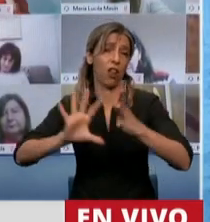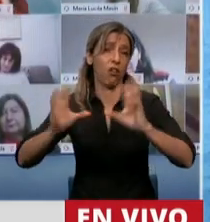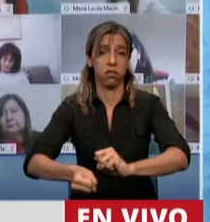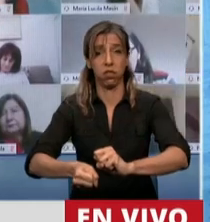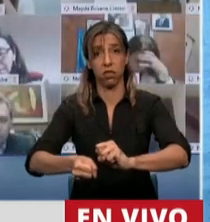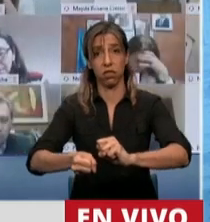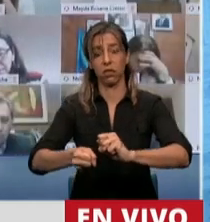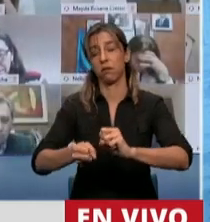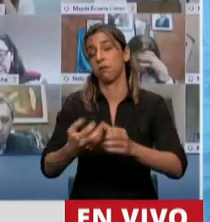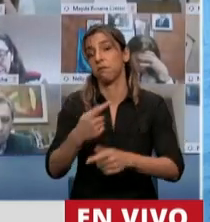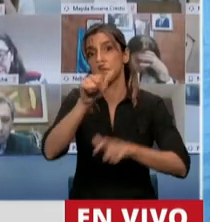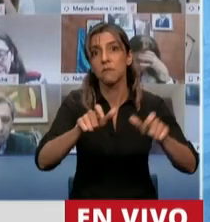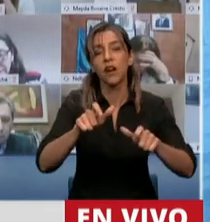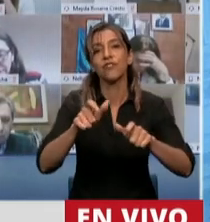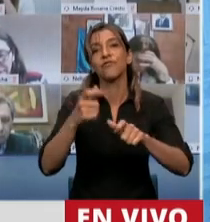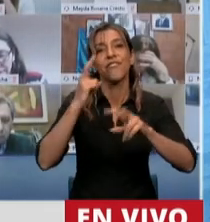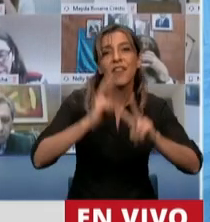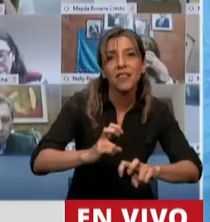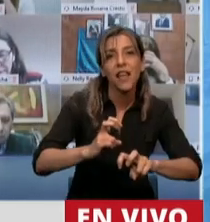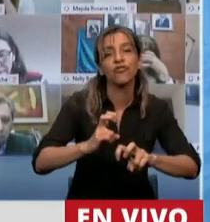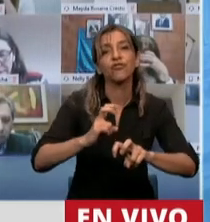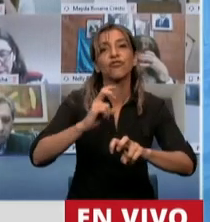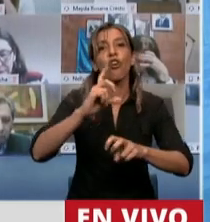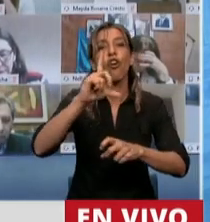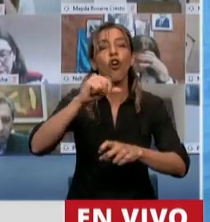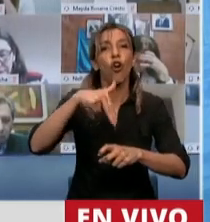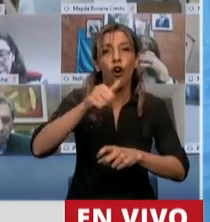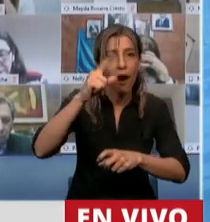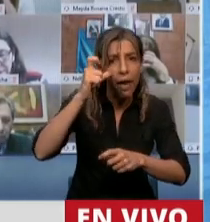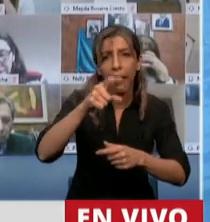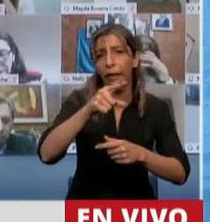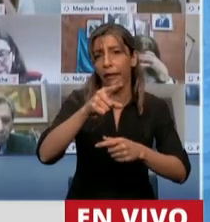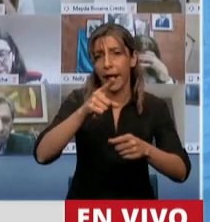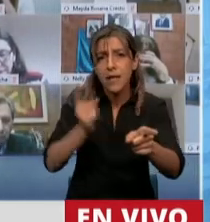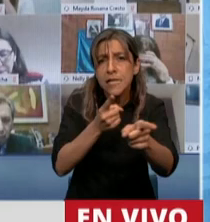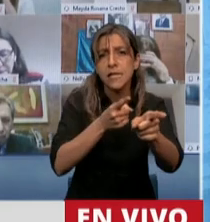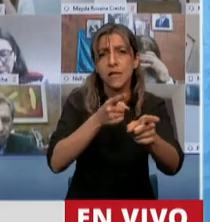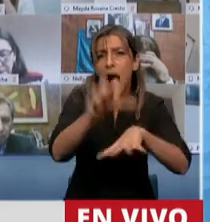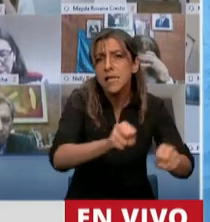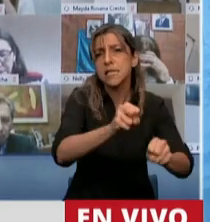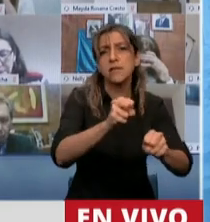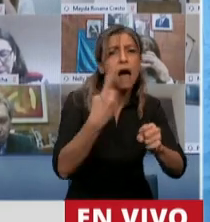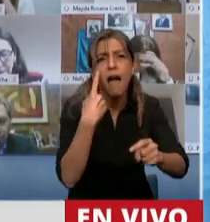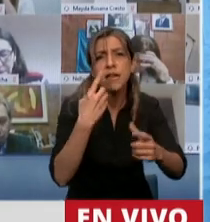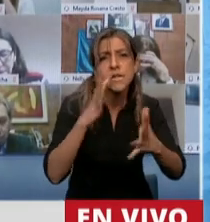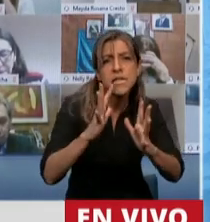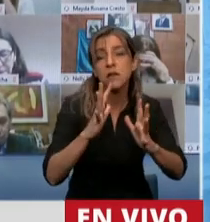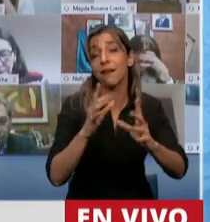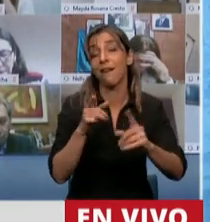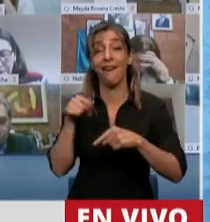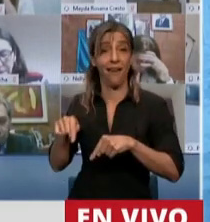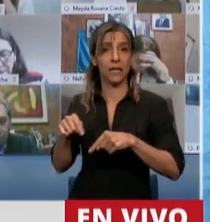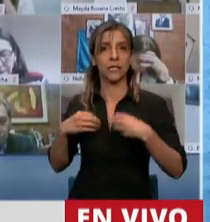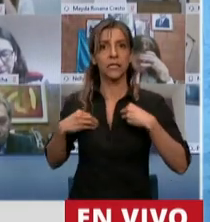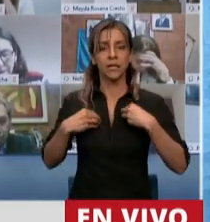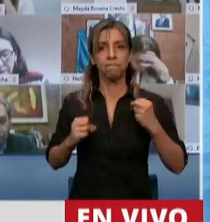acosaban a los investigadores del CONAE, también los pone en una situación compleja. Y